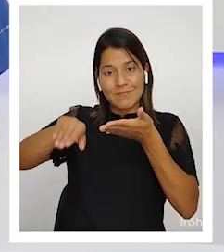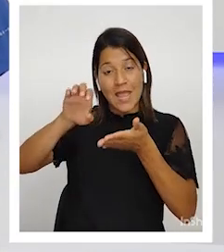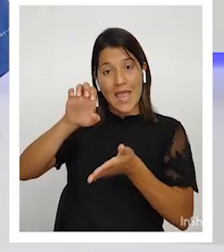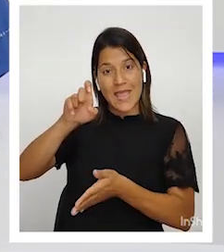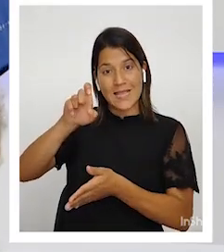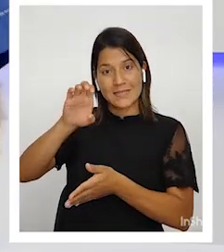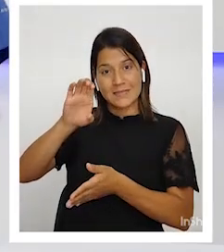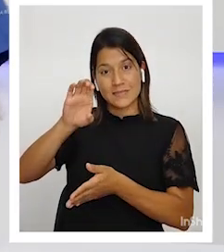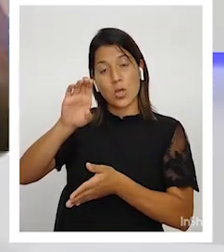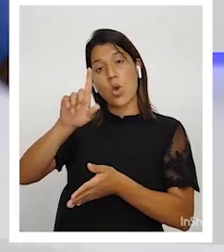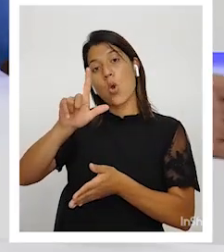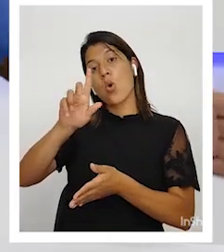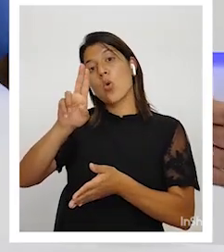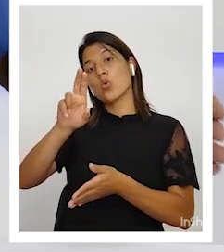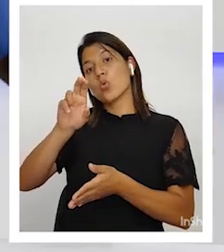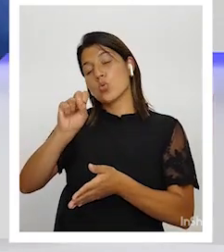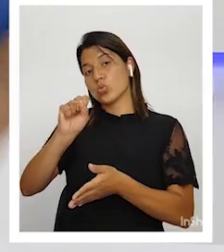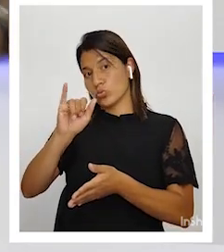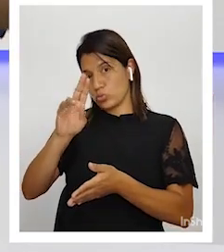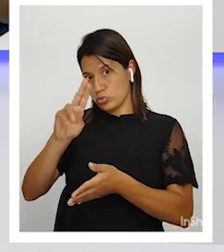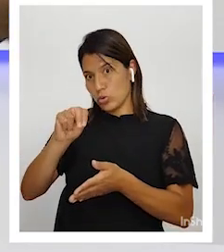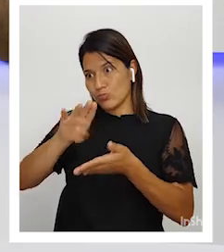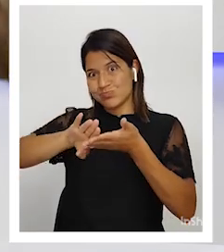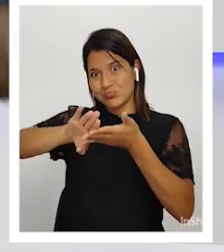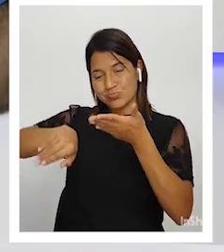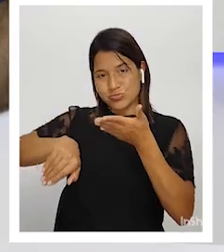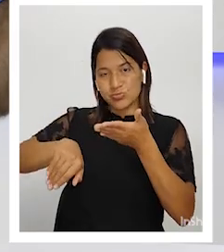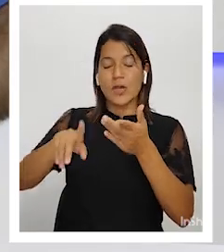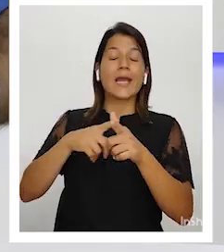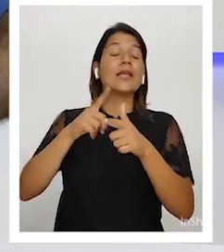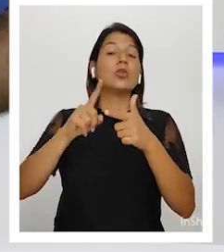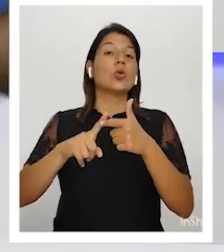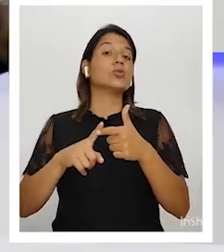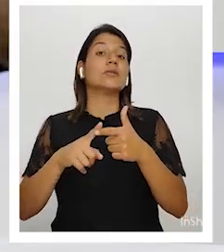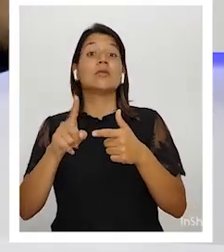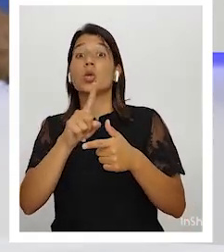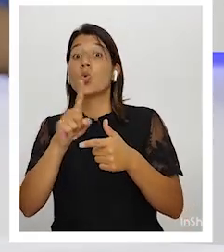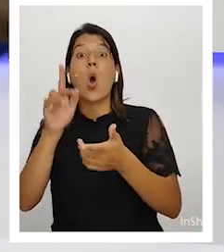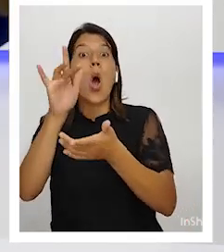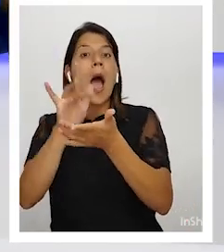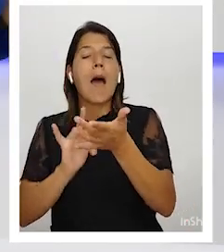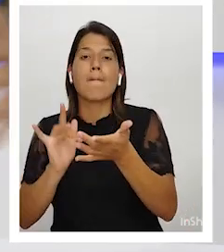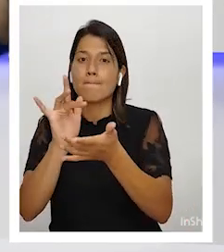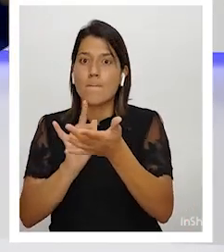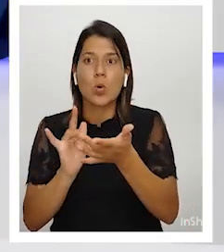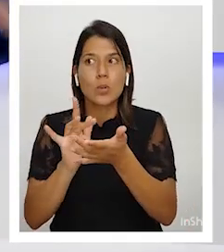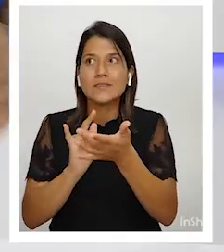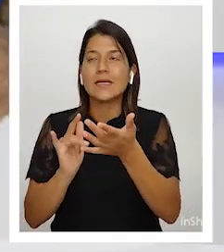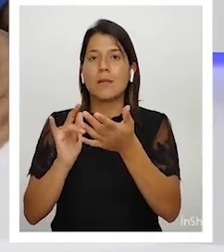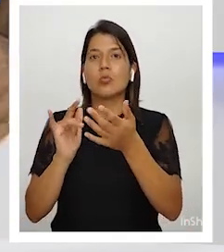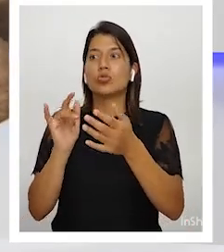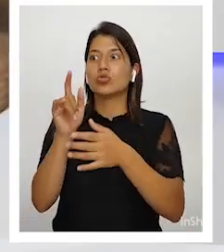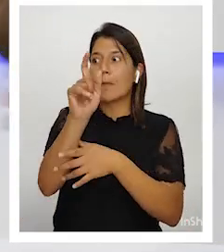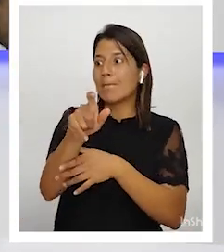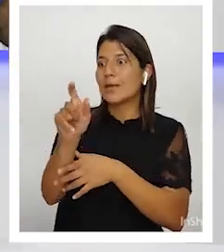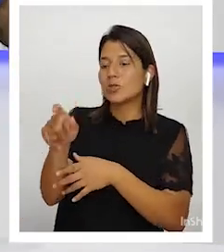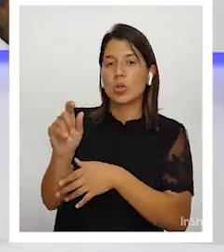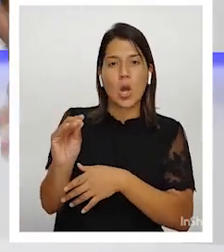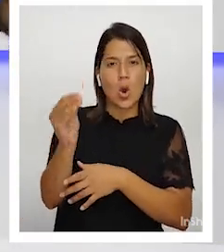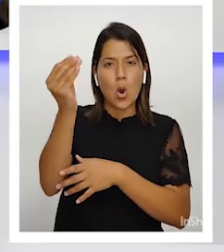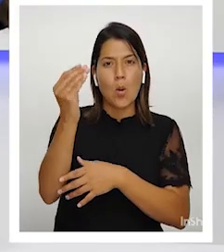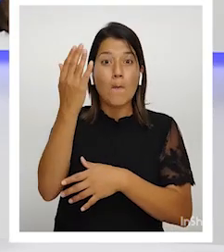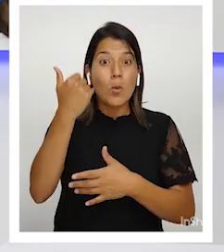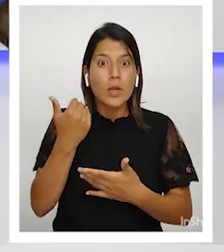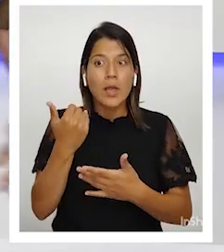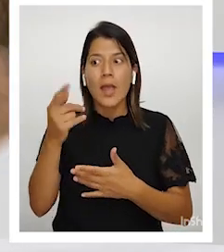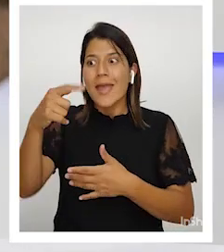solamente que no está aprovechando el bono demográfico, la gente joven, porque no se